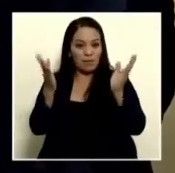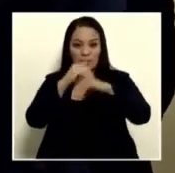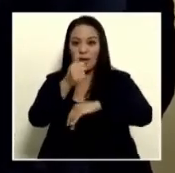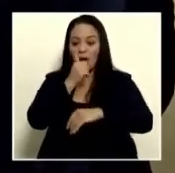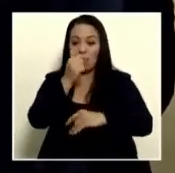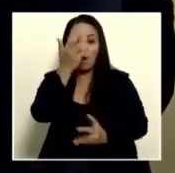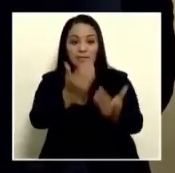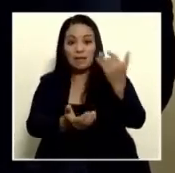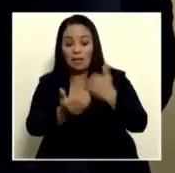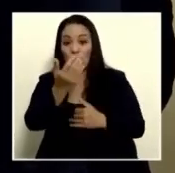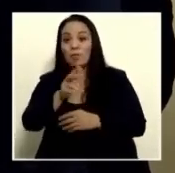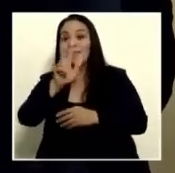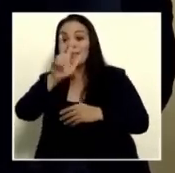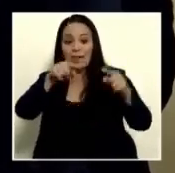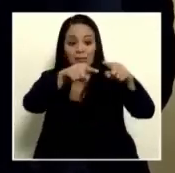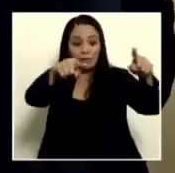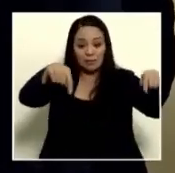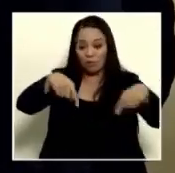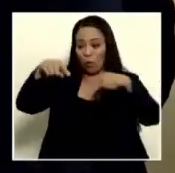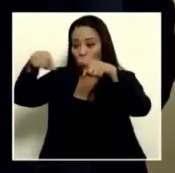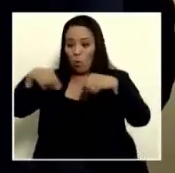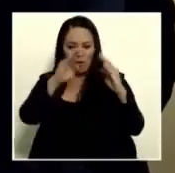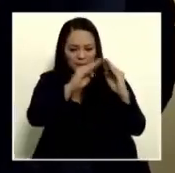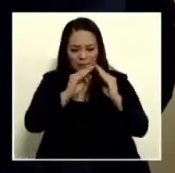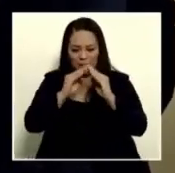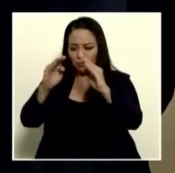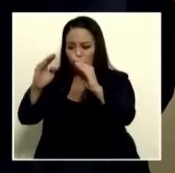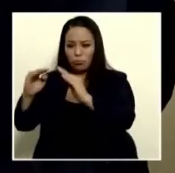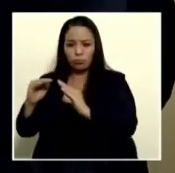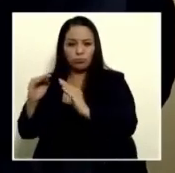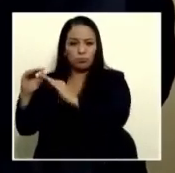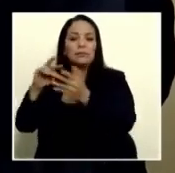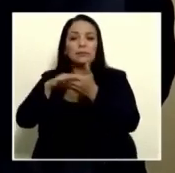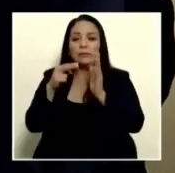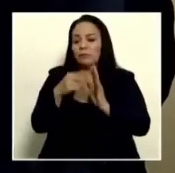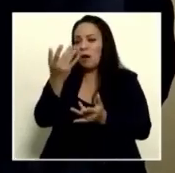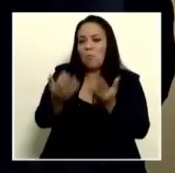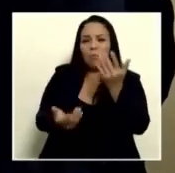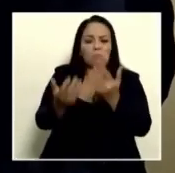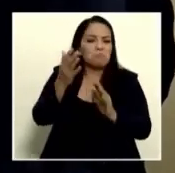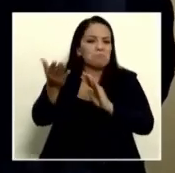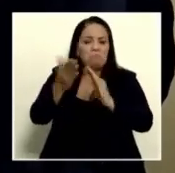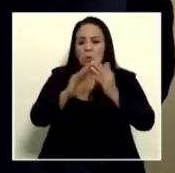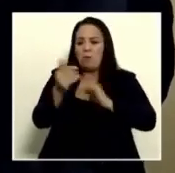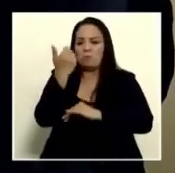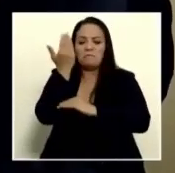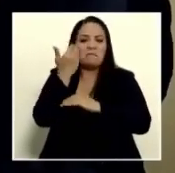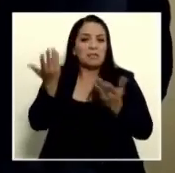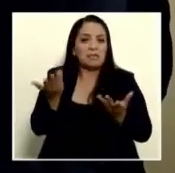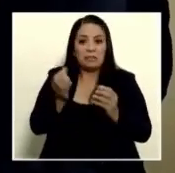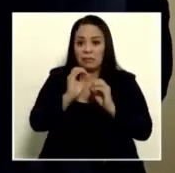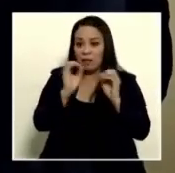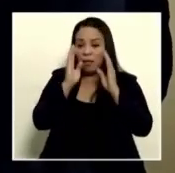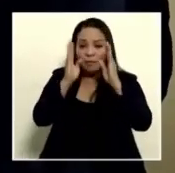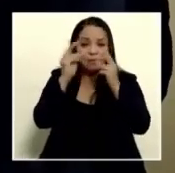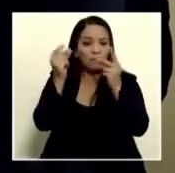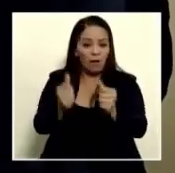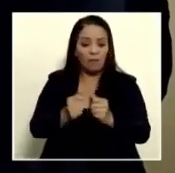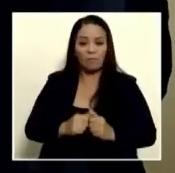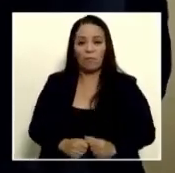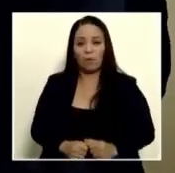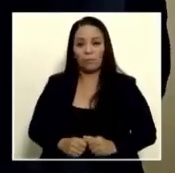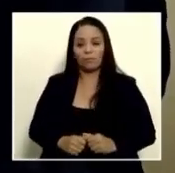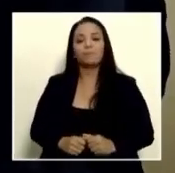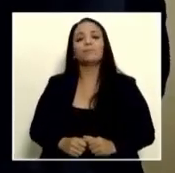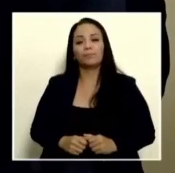y hubo un incendio y se quemaron tres cuadras. Perfectamente, un pueblo se puede quemar completamente si no hay una intervención oportuna. entonces,